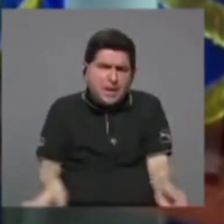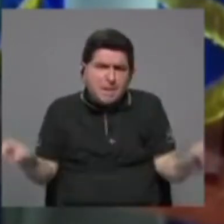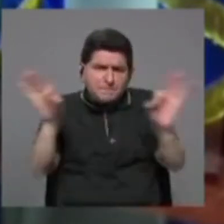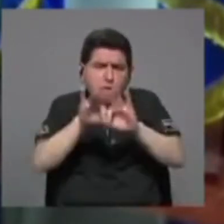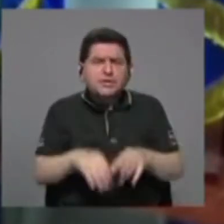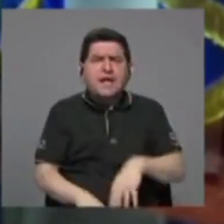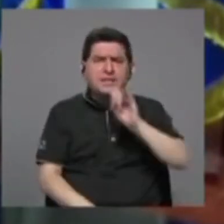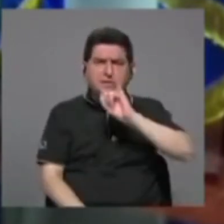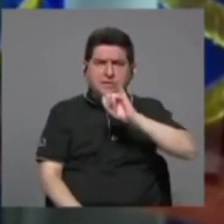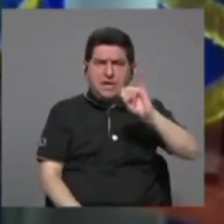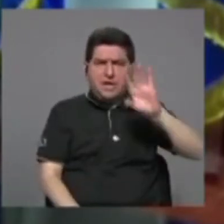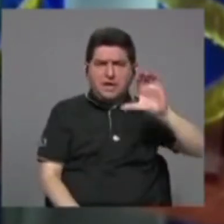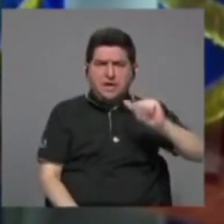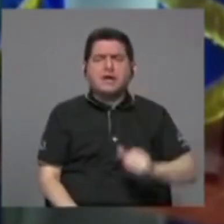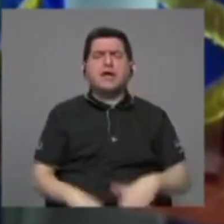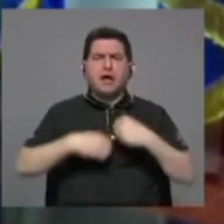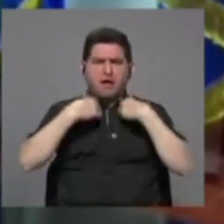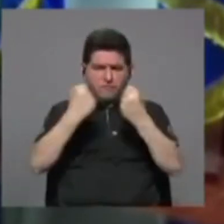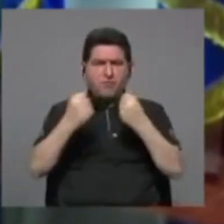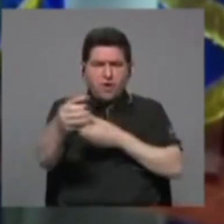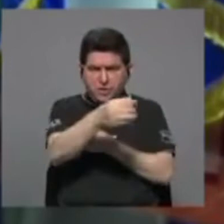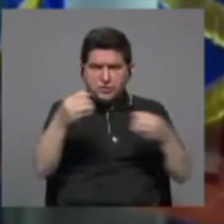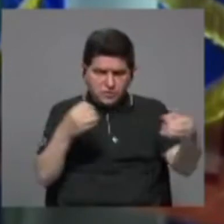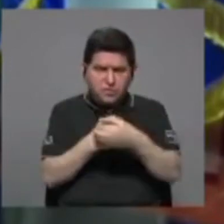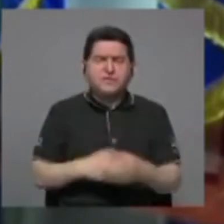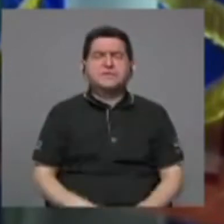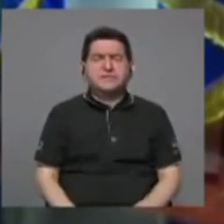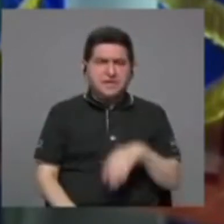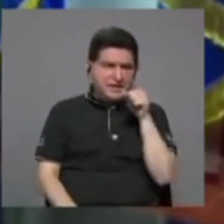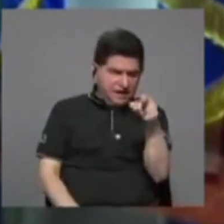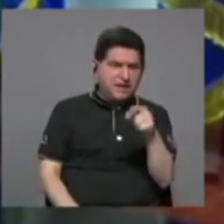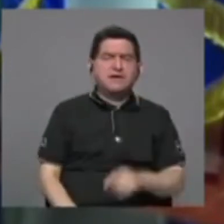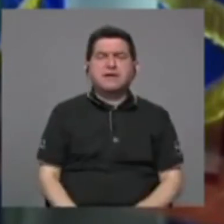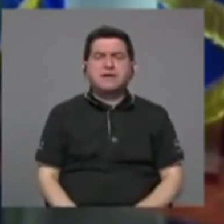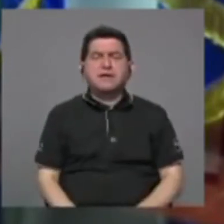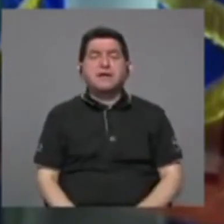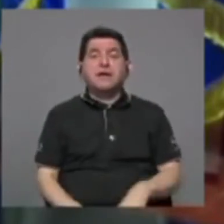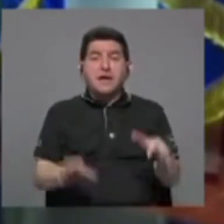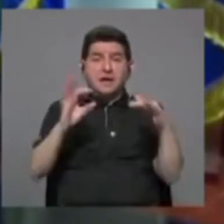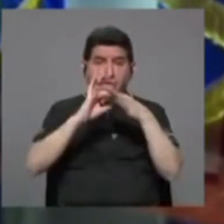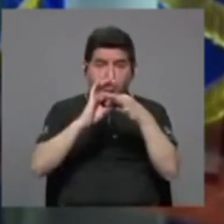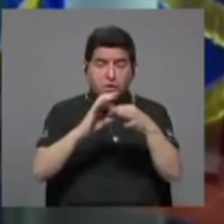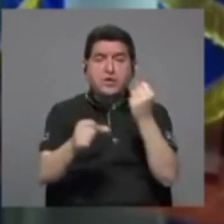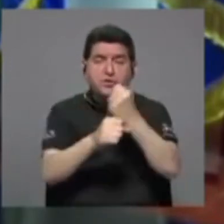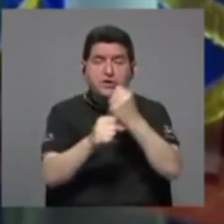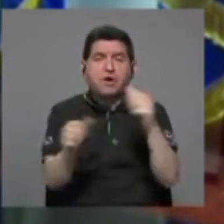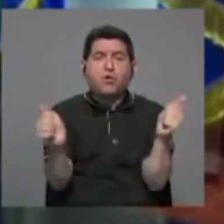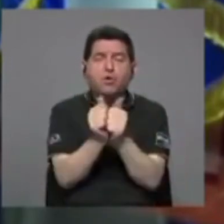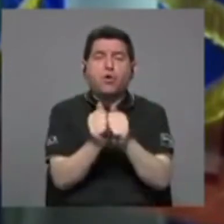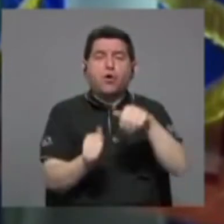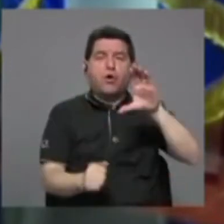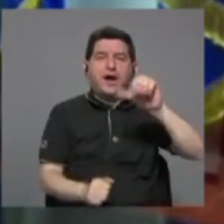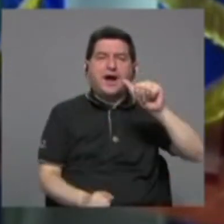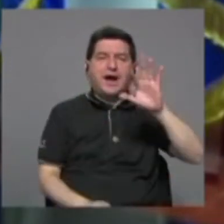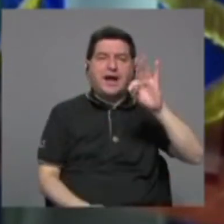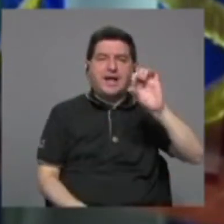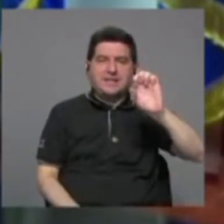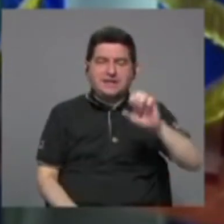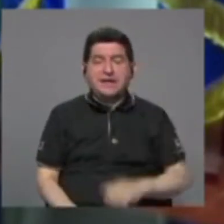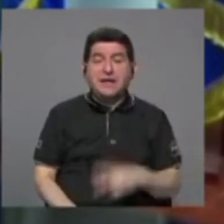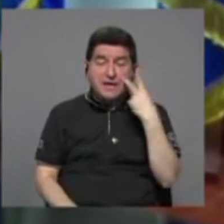Ica tiene una oficina muy fuerte en Guayana, en la cual Cati y el Ica están trabajando conjunto. Y ahí es donde vemos la complementariedad,